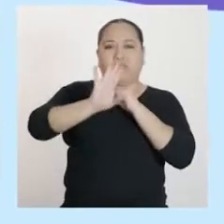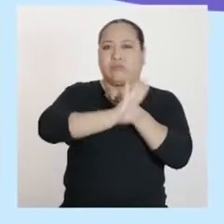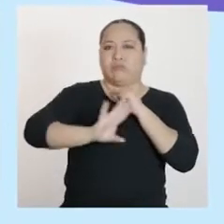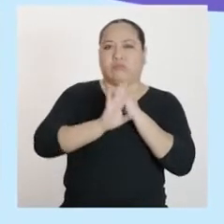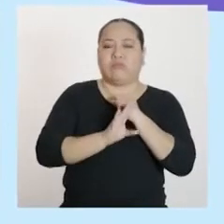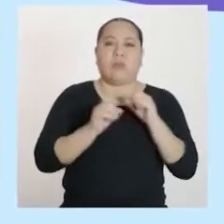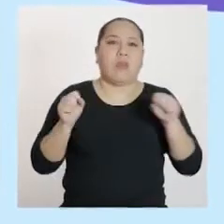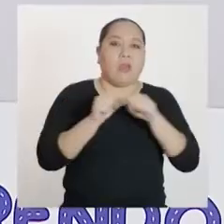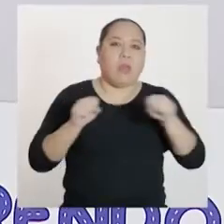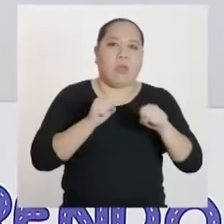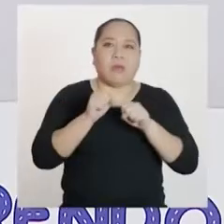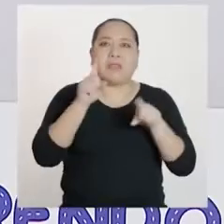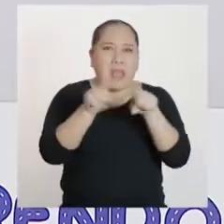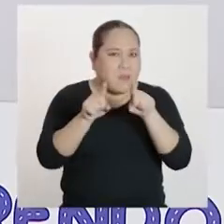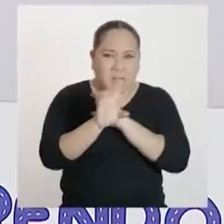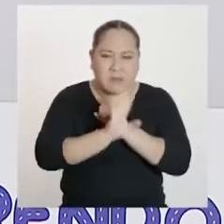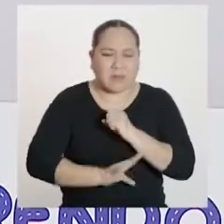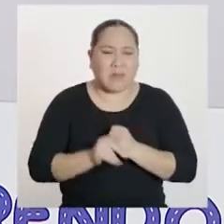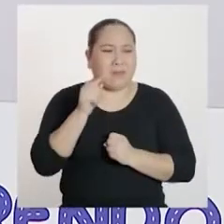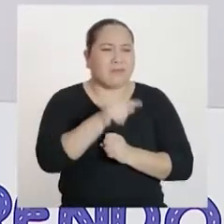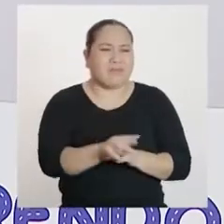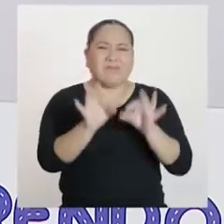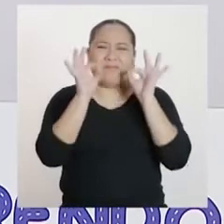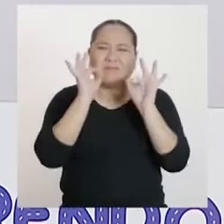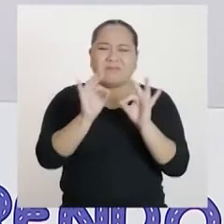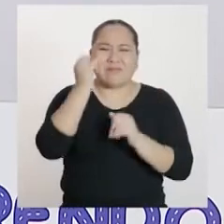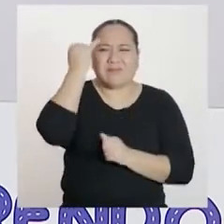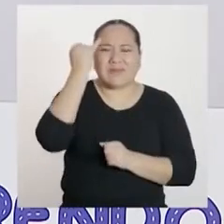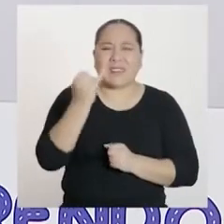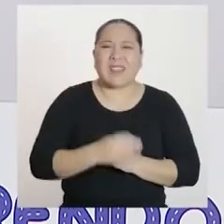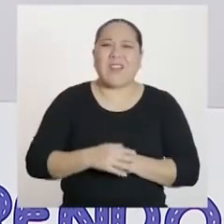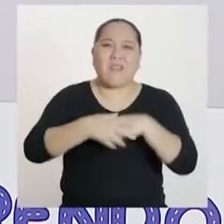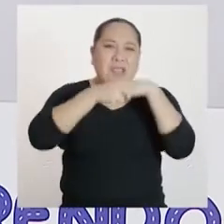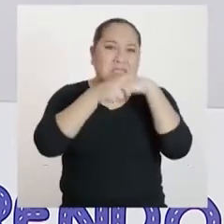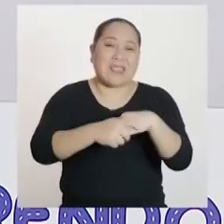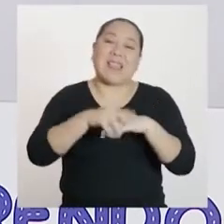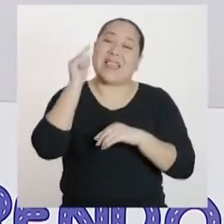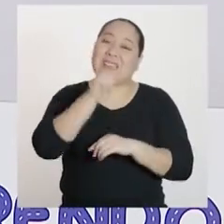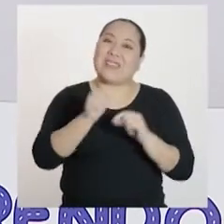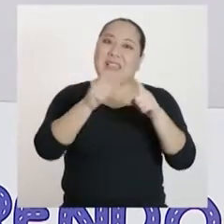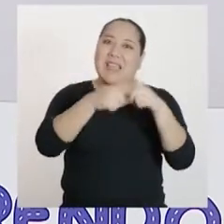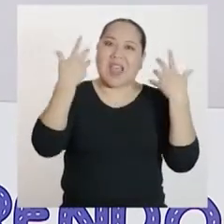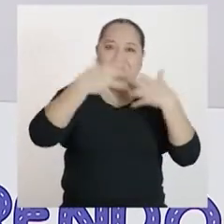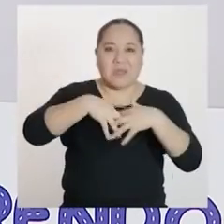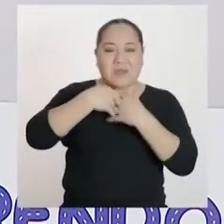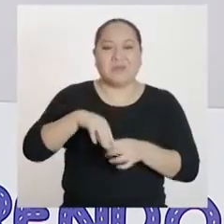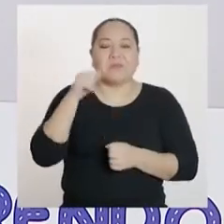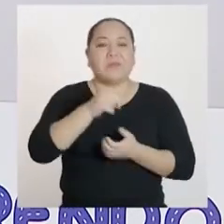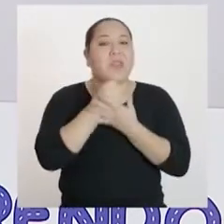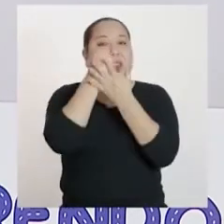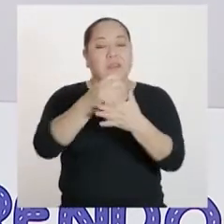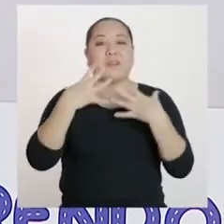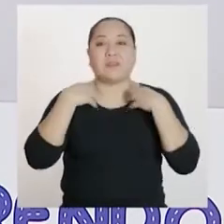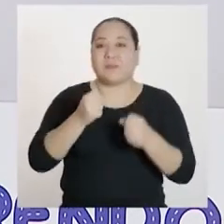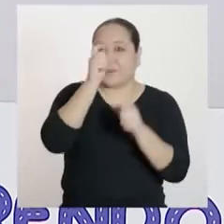y antisísmico. Me parece una excelente opción. ¡Felicitaciones! Sin duda es un gran emprendimiento, favorable para la salud